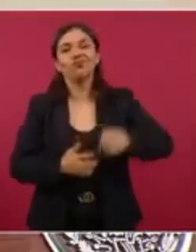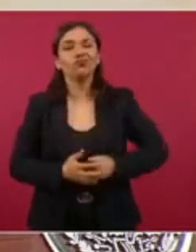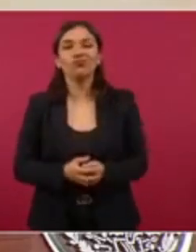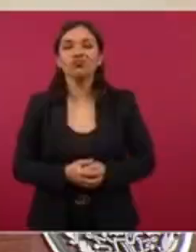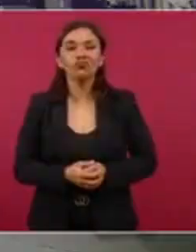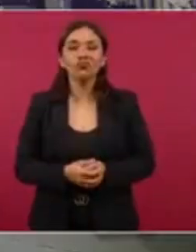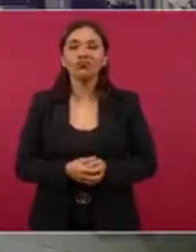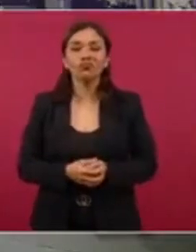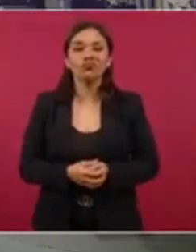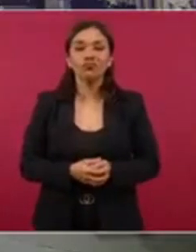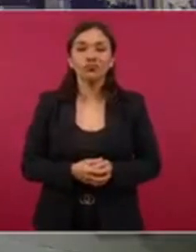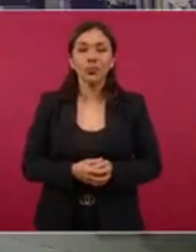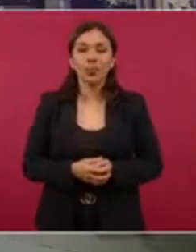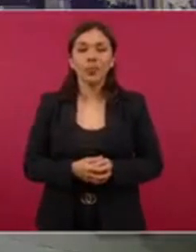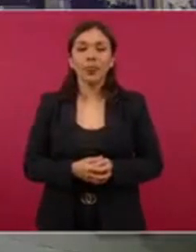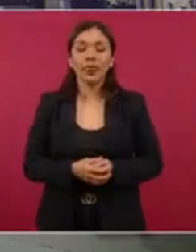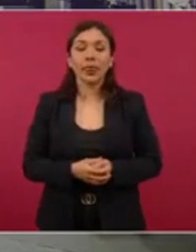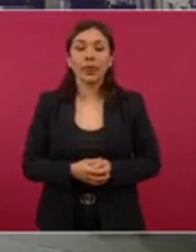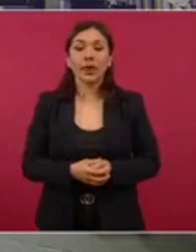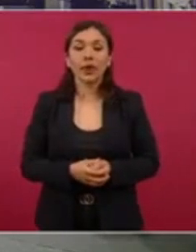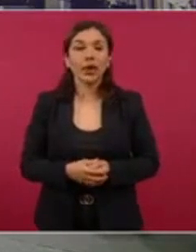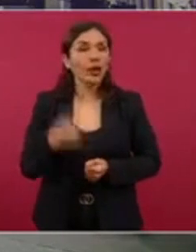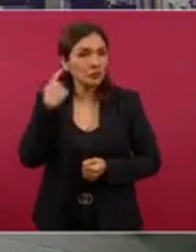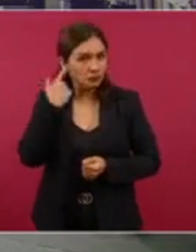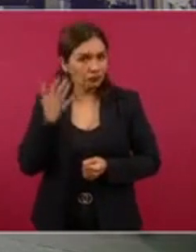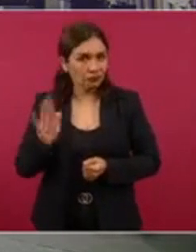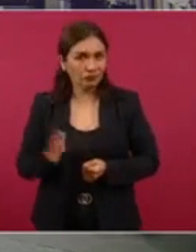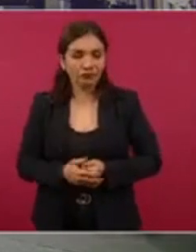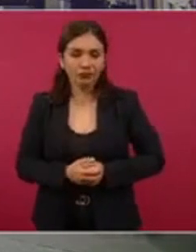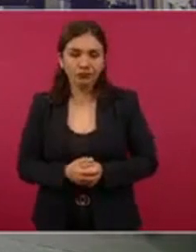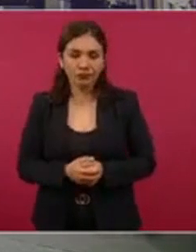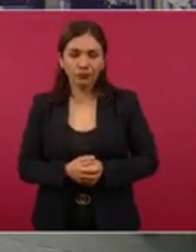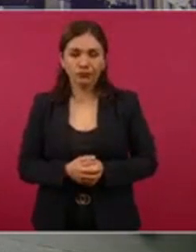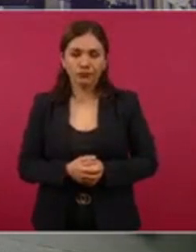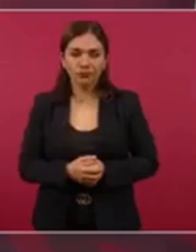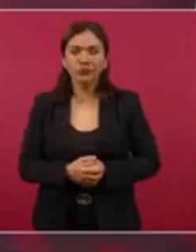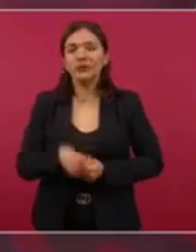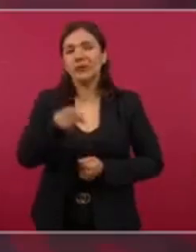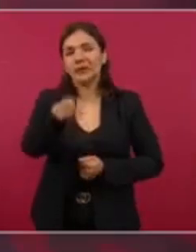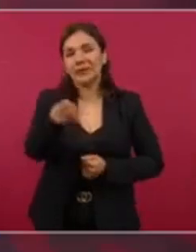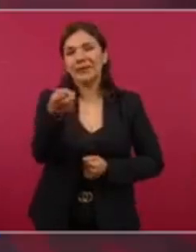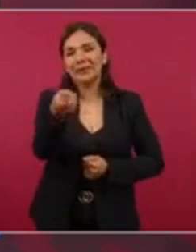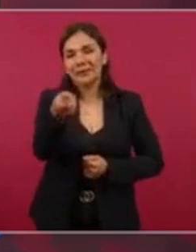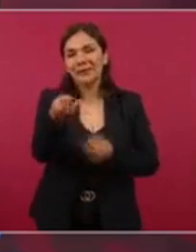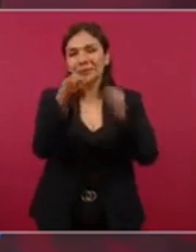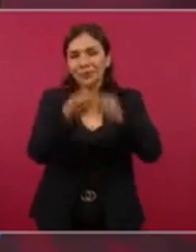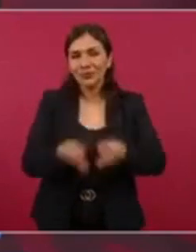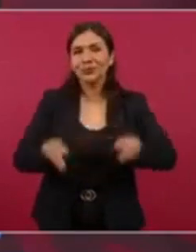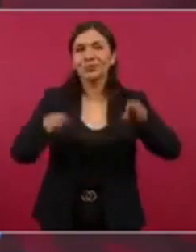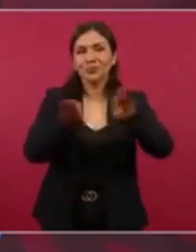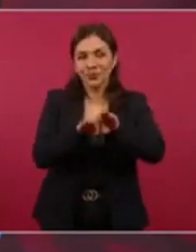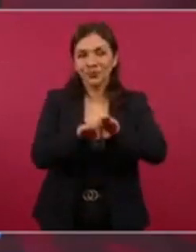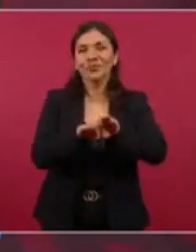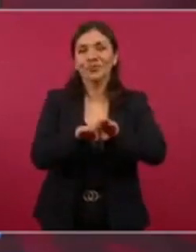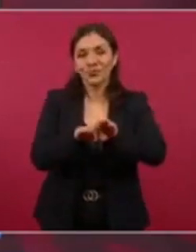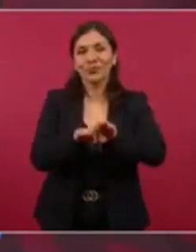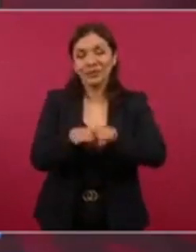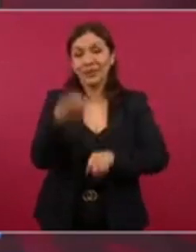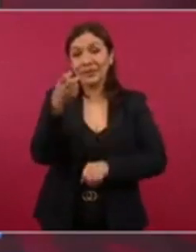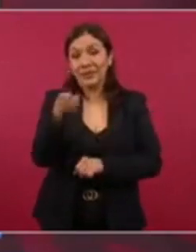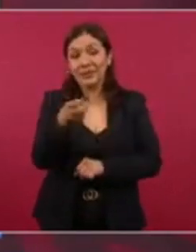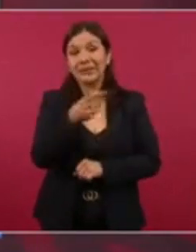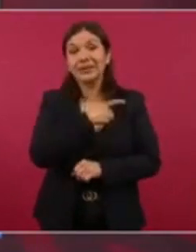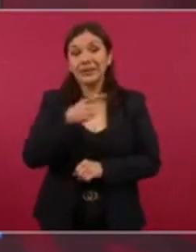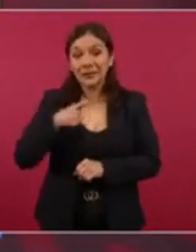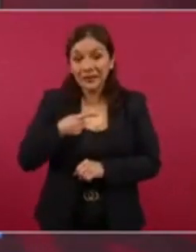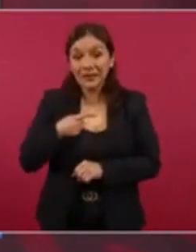García Luna, juzguen también a los agentes de la DE involucrados? Pero es que eso es lo importante, pero eso lo tiene que decir